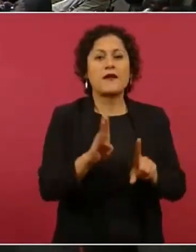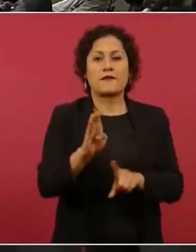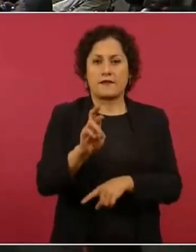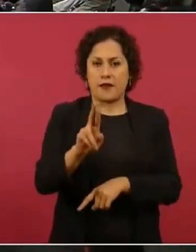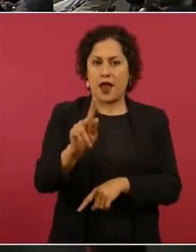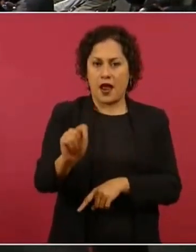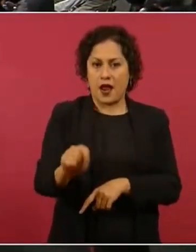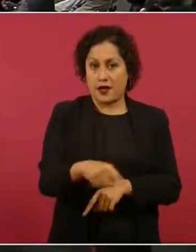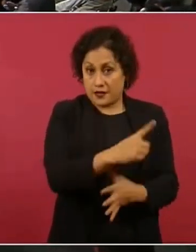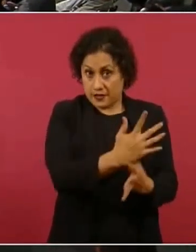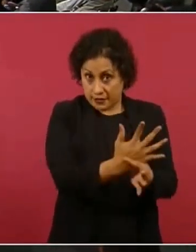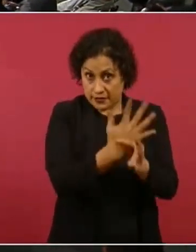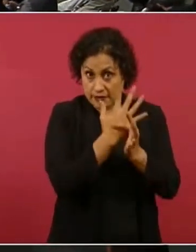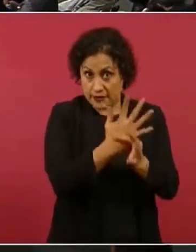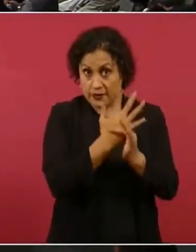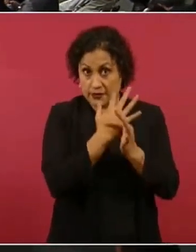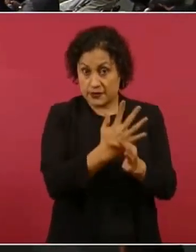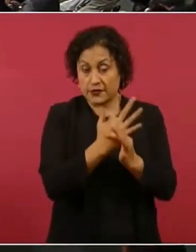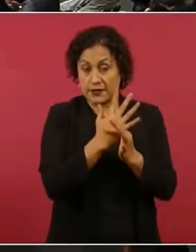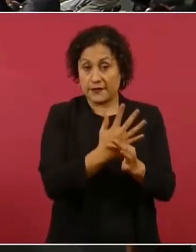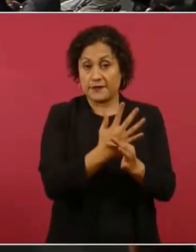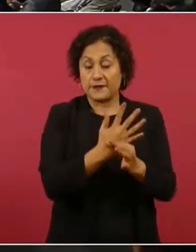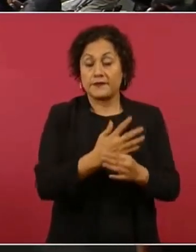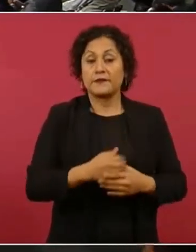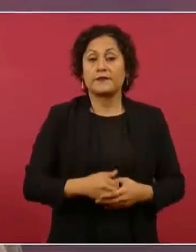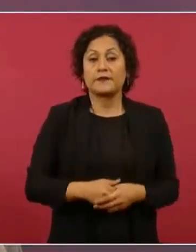decía que el único que había enfrentado